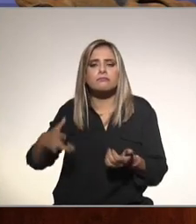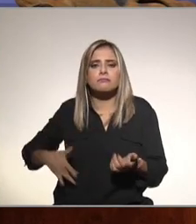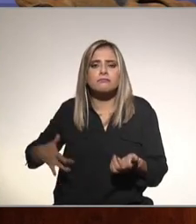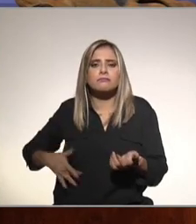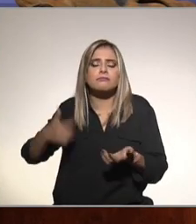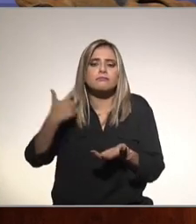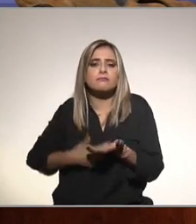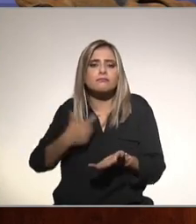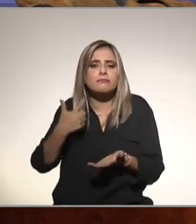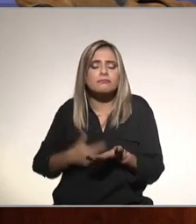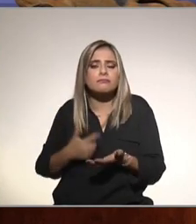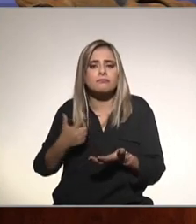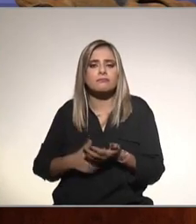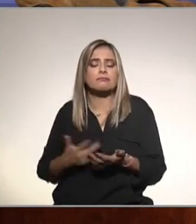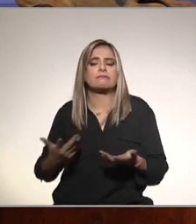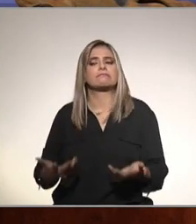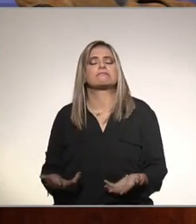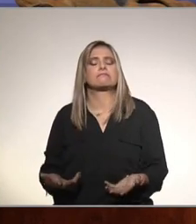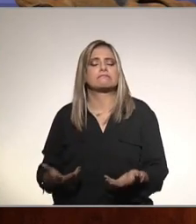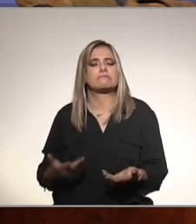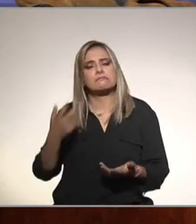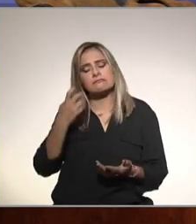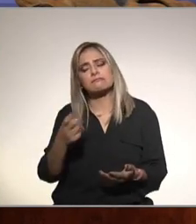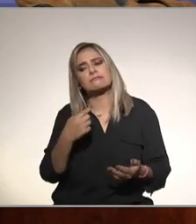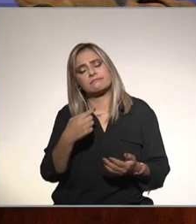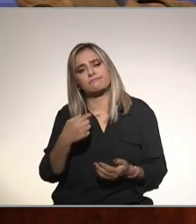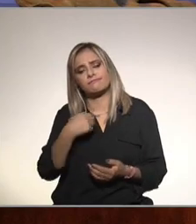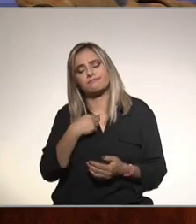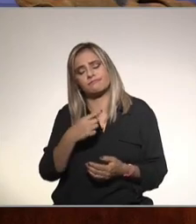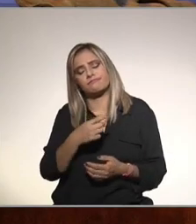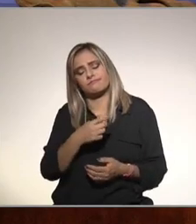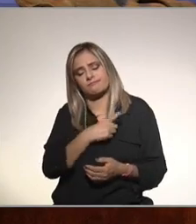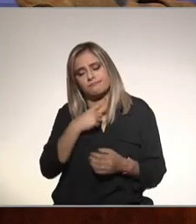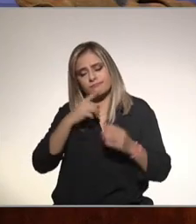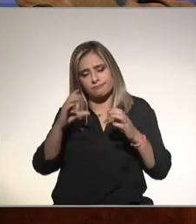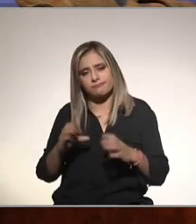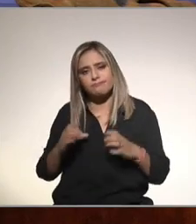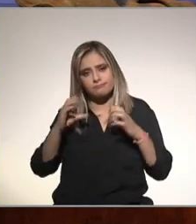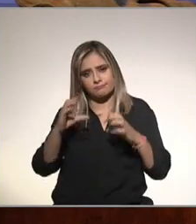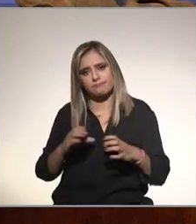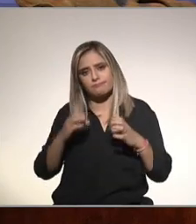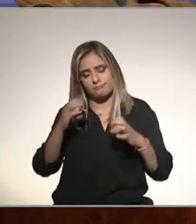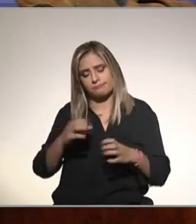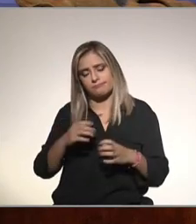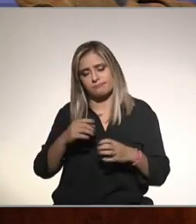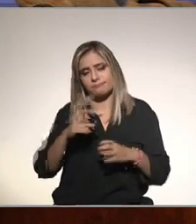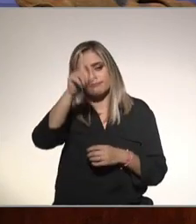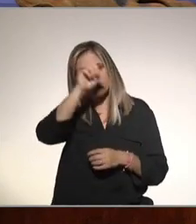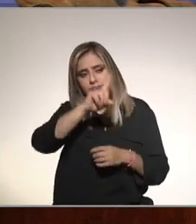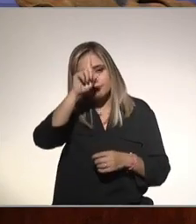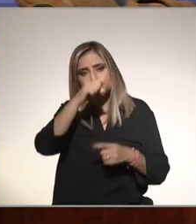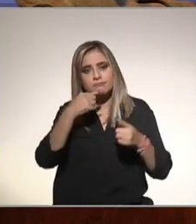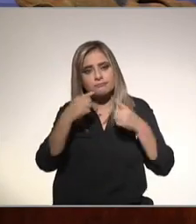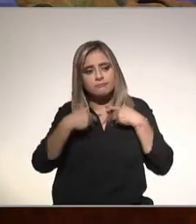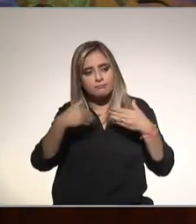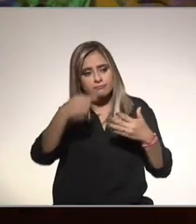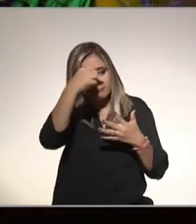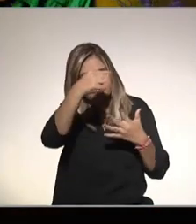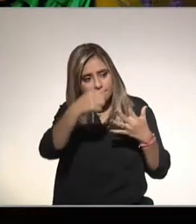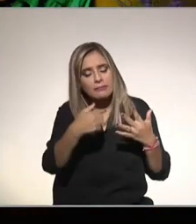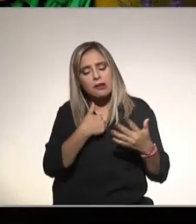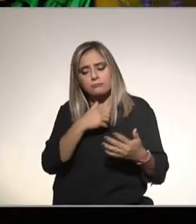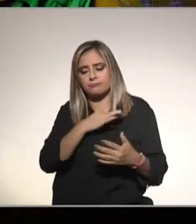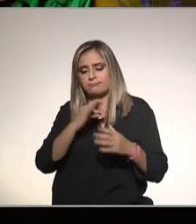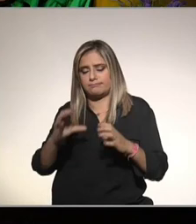esta condición de vida en la que ya estoy inmerso pues puedo prevenirla con estas estrategias de aquí de diálogos en confianza y sobre todo lo puedes